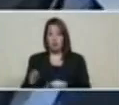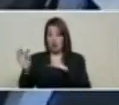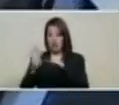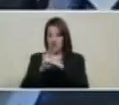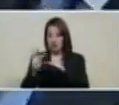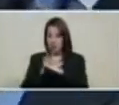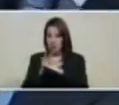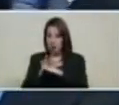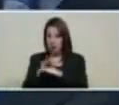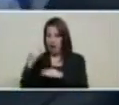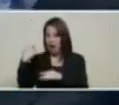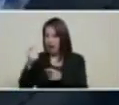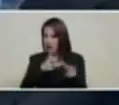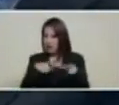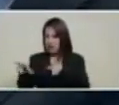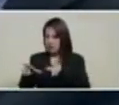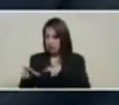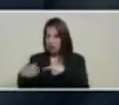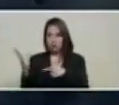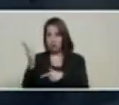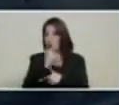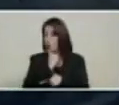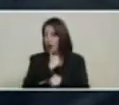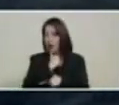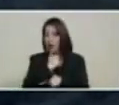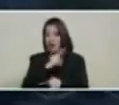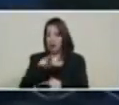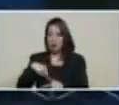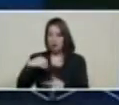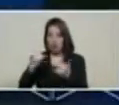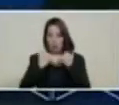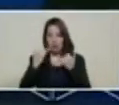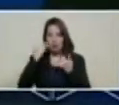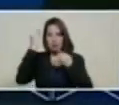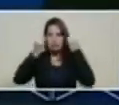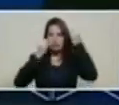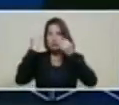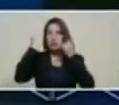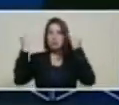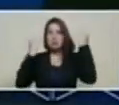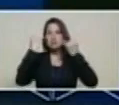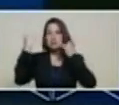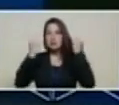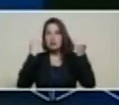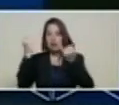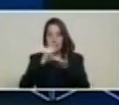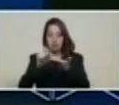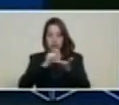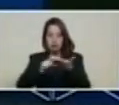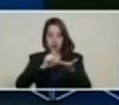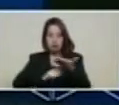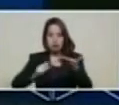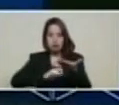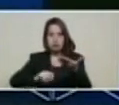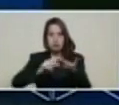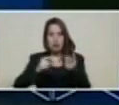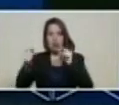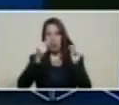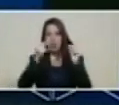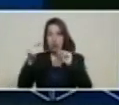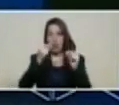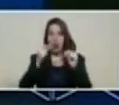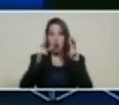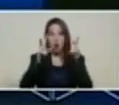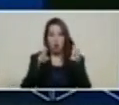manual ningún manual de ningún tipo la fórmula de crear una nueva